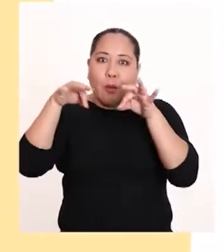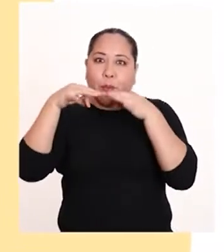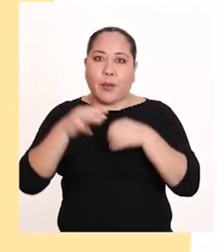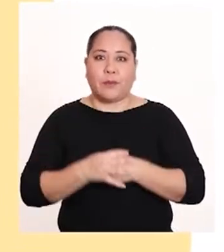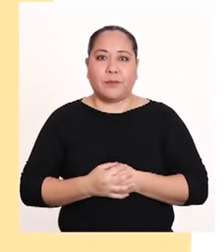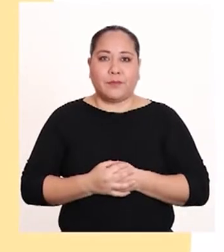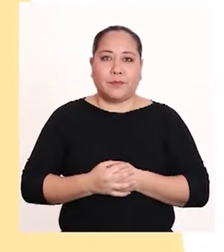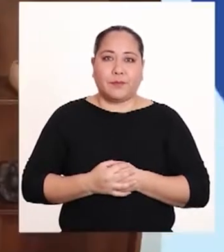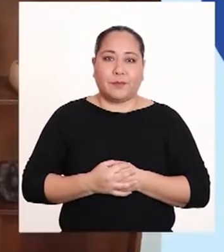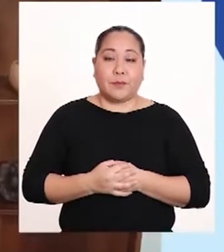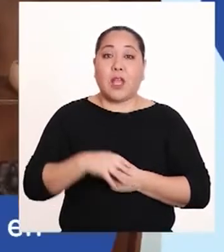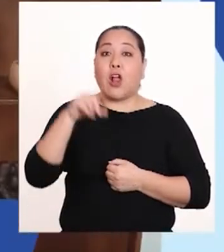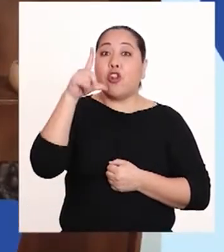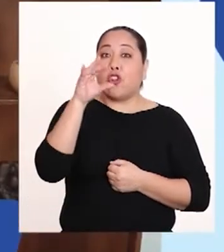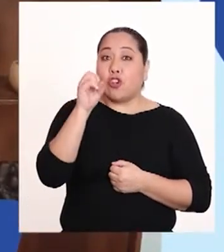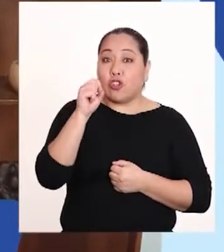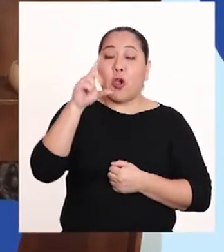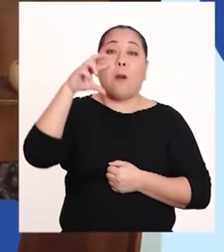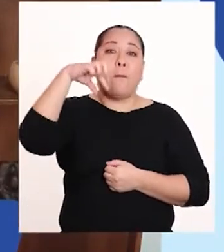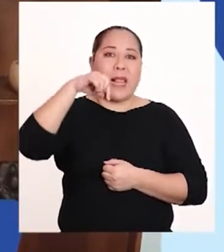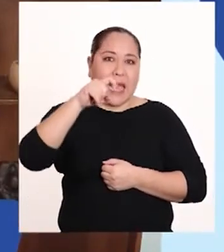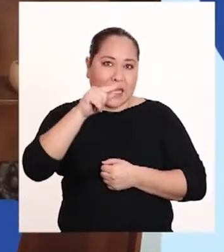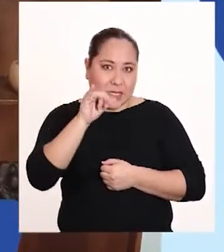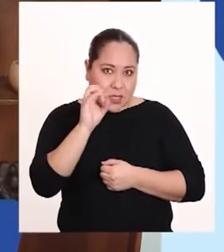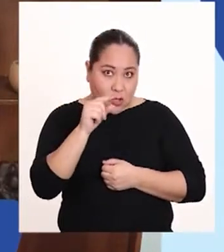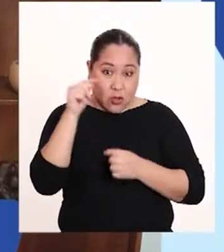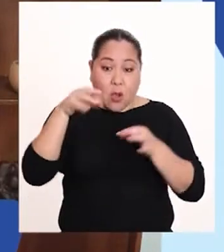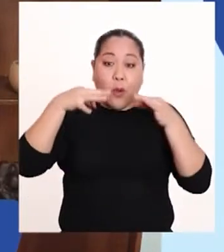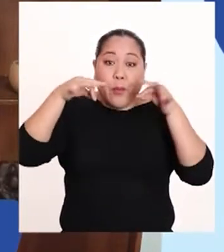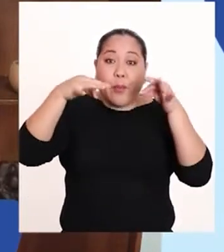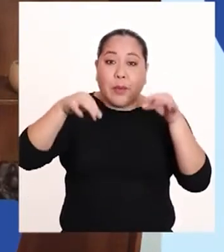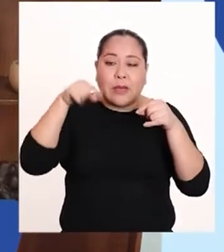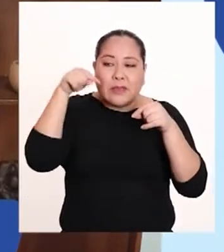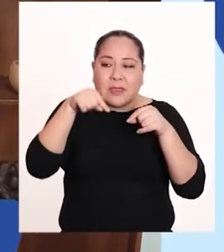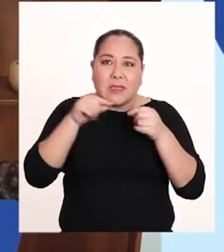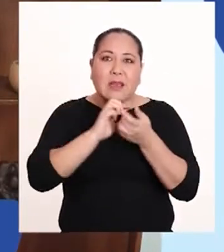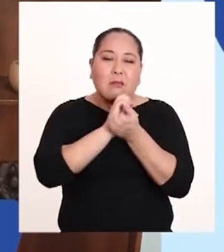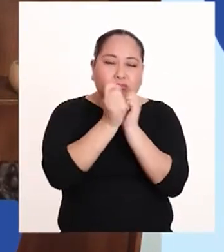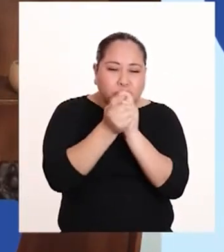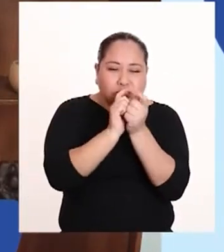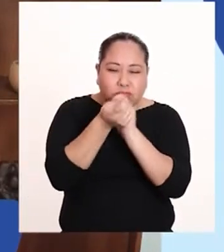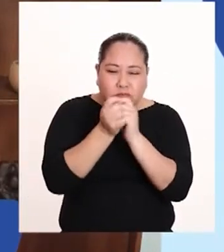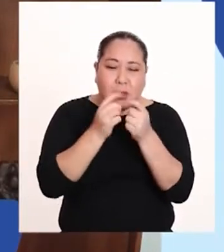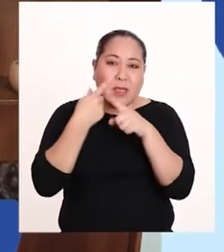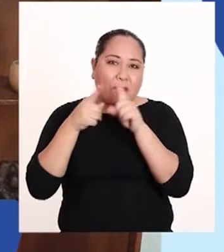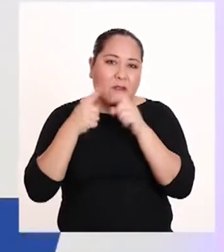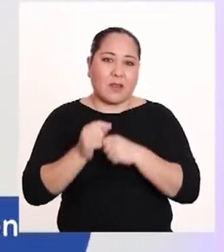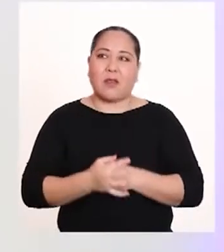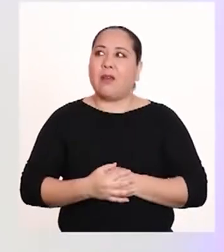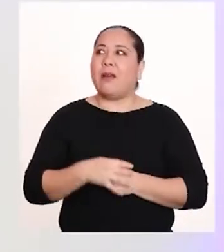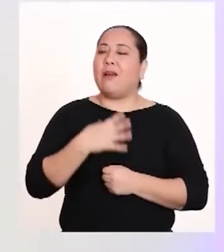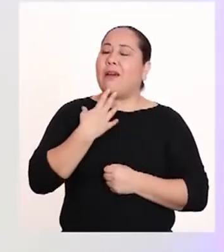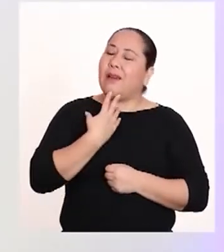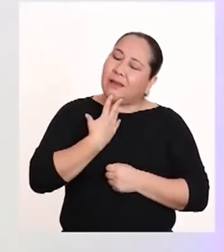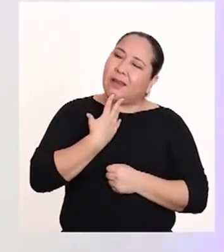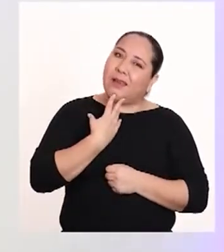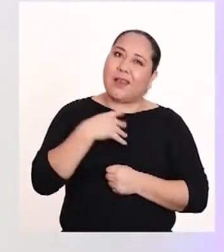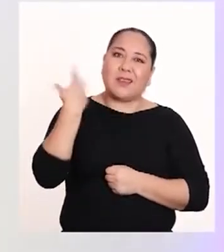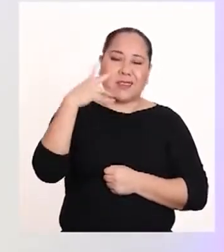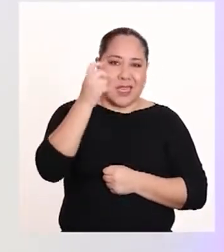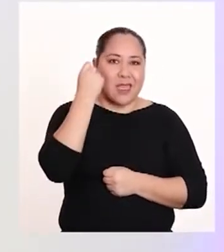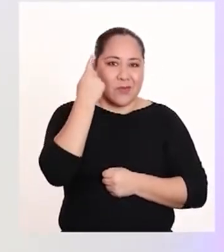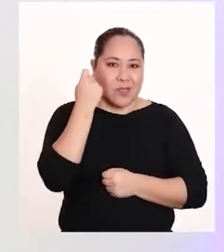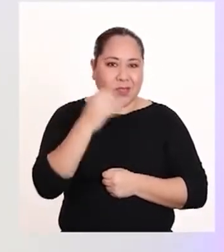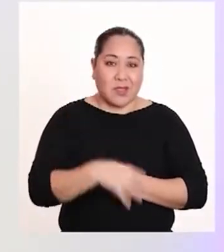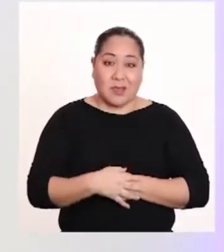plásticos. Los plásticos son polímeros que se pueden moldear en formas diferentes. ¡Ah, caray! Ya vamos